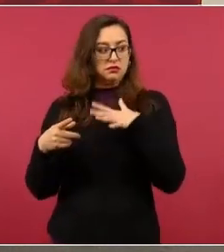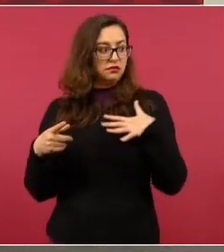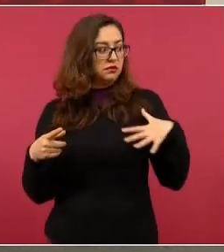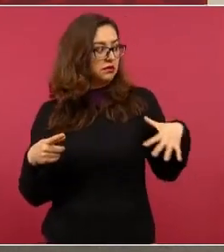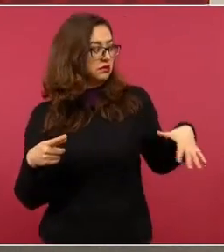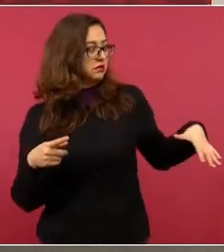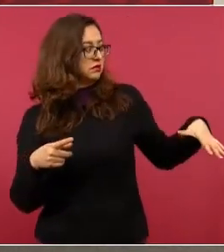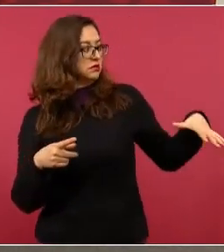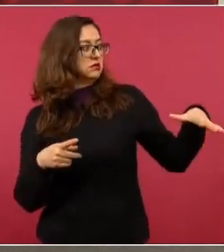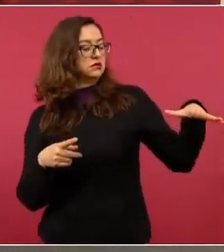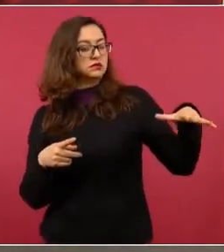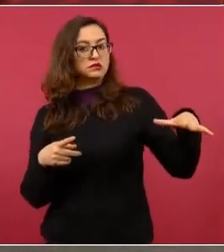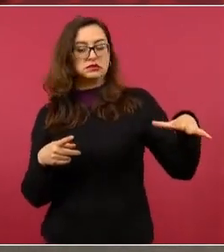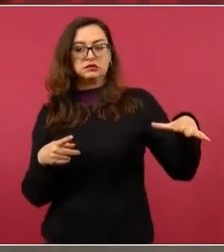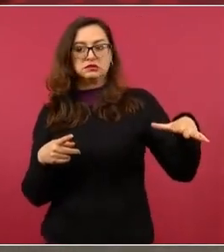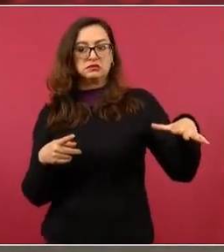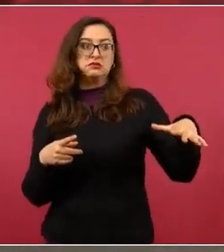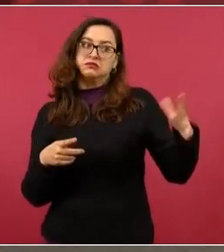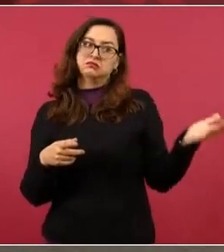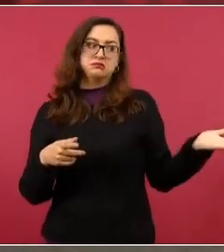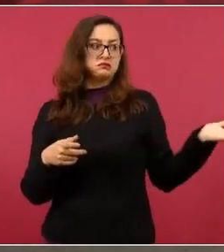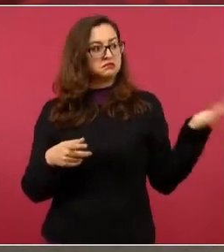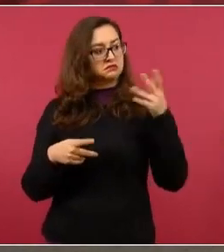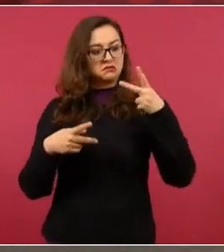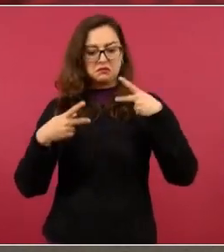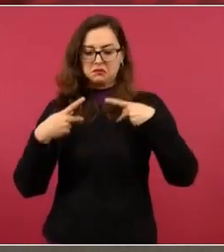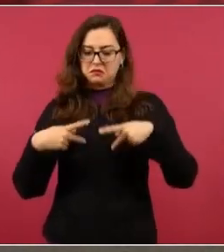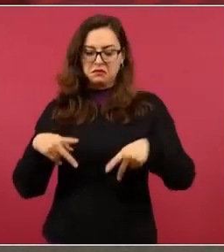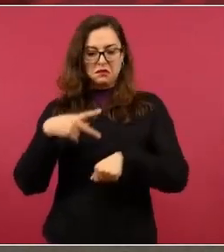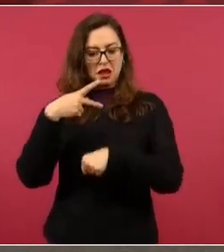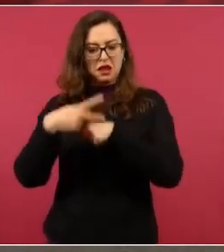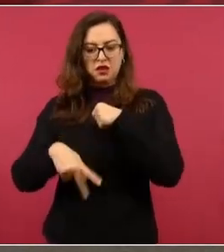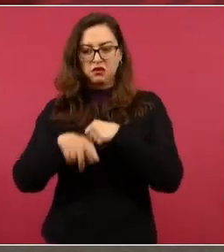a poner en riesgo a la vida de los demás.